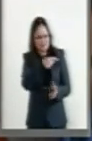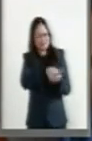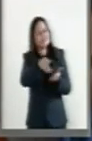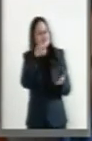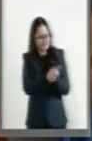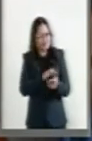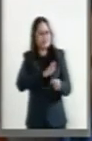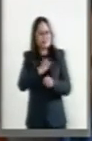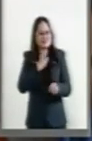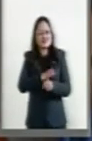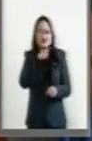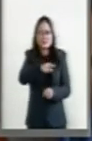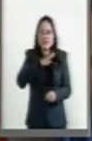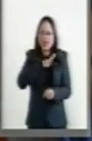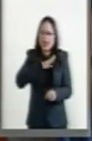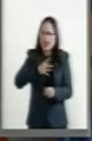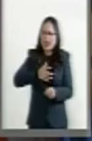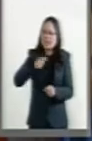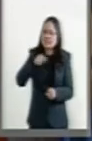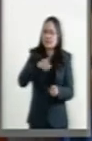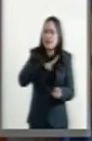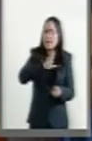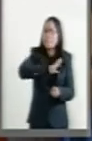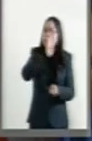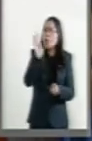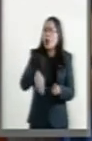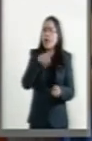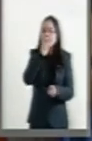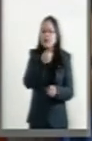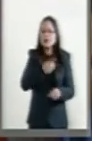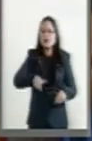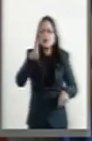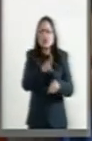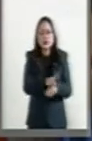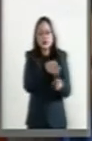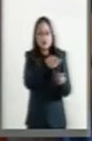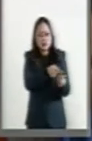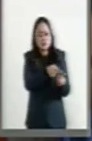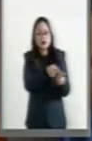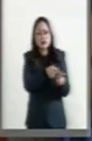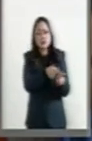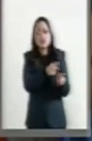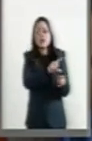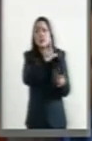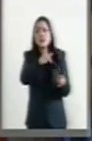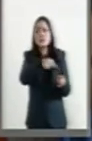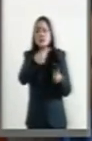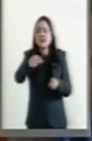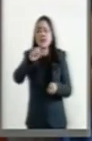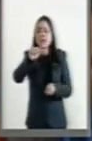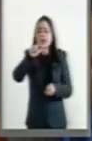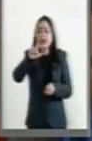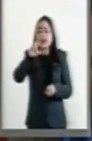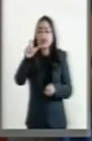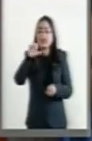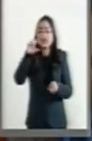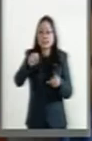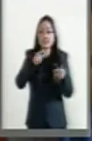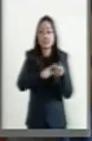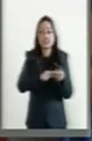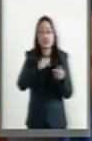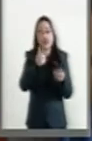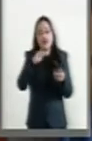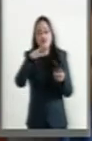Su heroísmo salió muy caro, Rivas perdió la vida y ese mismo día Alexis Herrera de 22 años y Gabriel